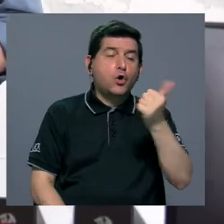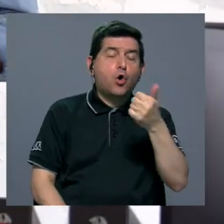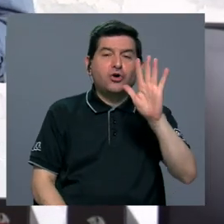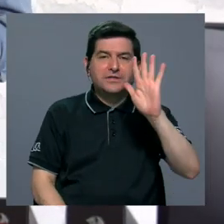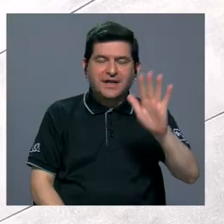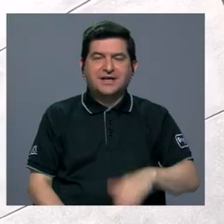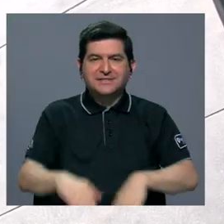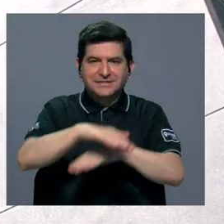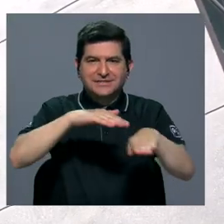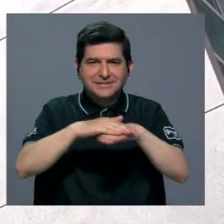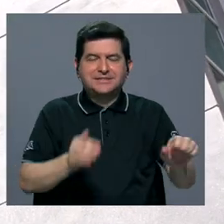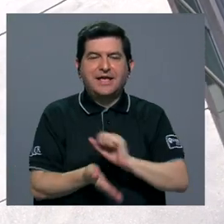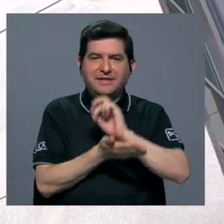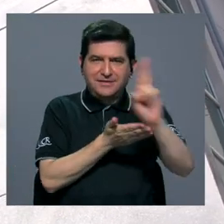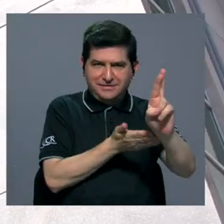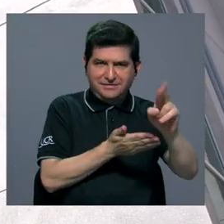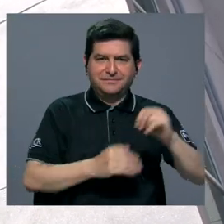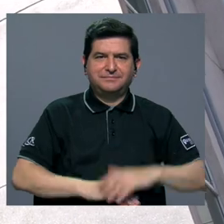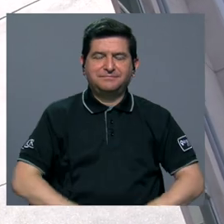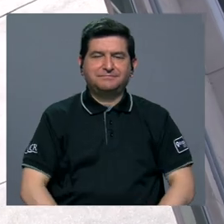5 de la sede de Occidente.